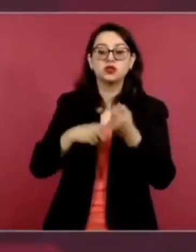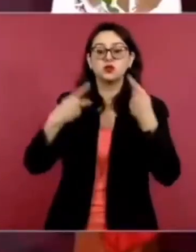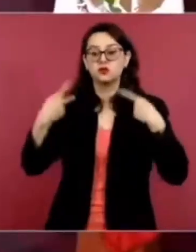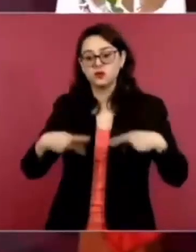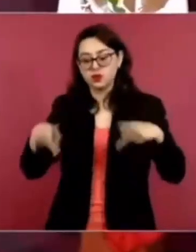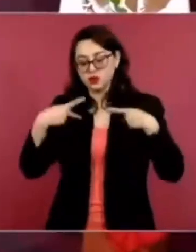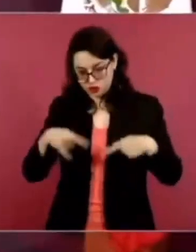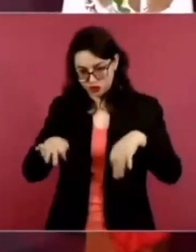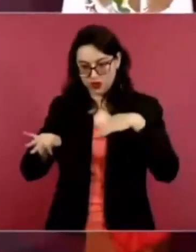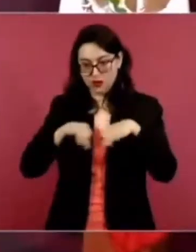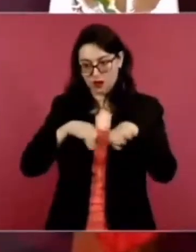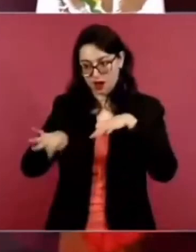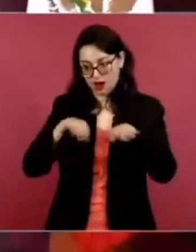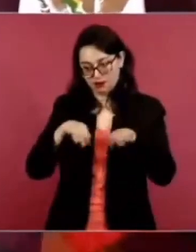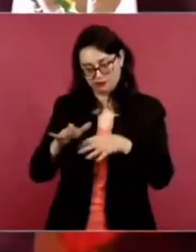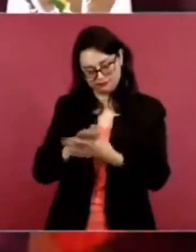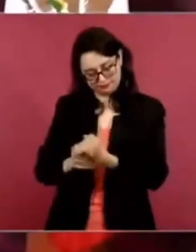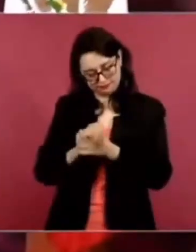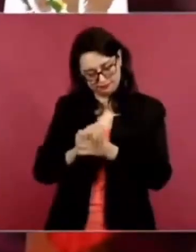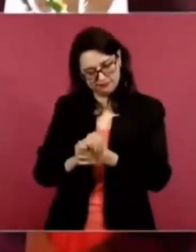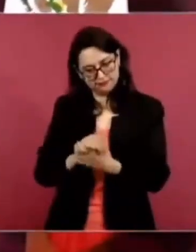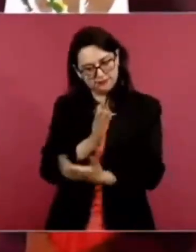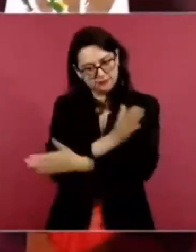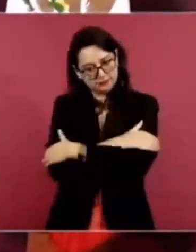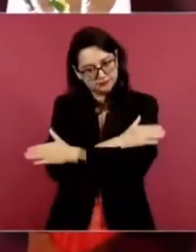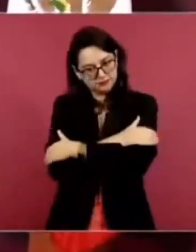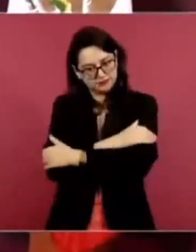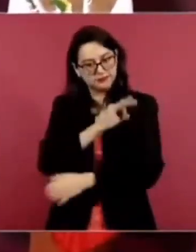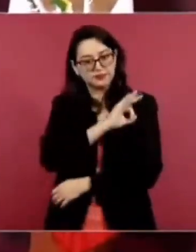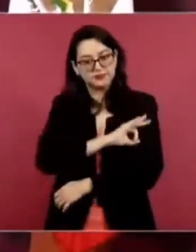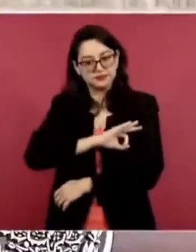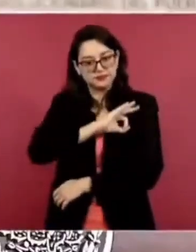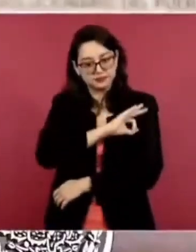comunicación y si me dan permiso no.